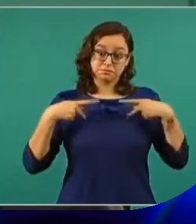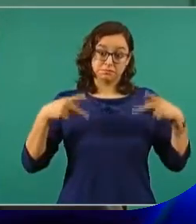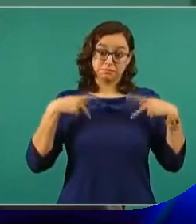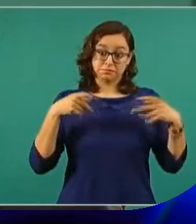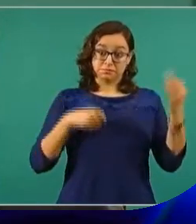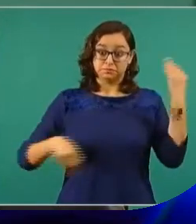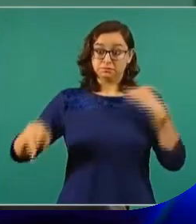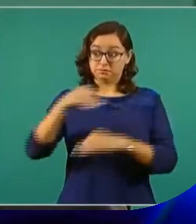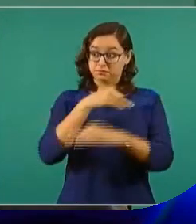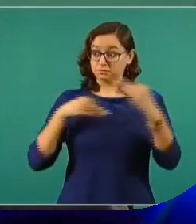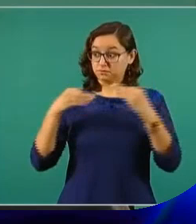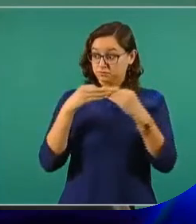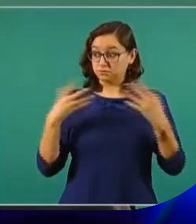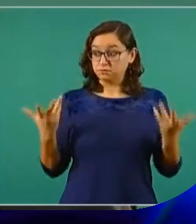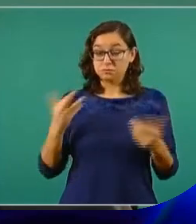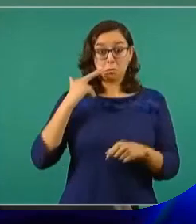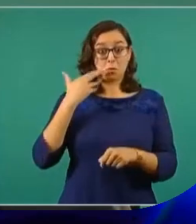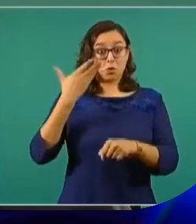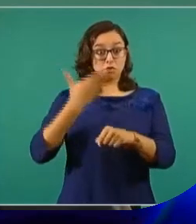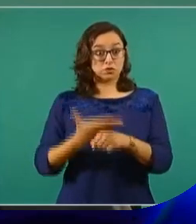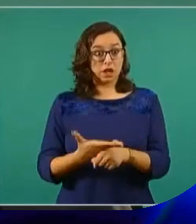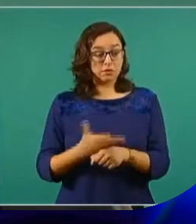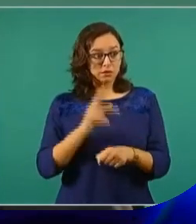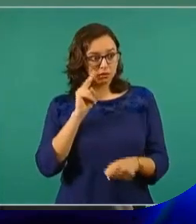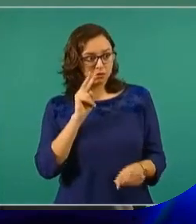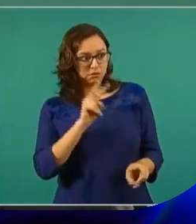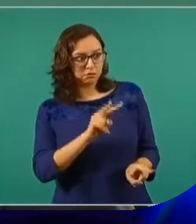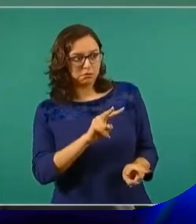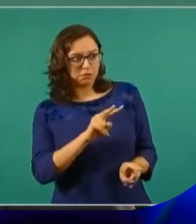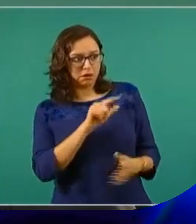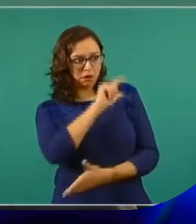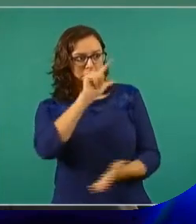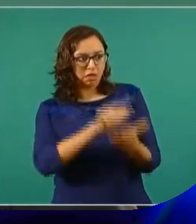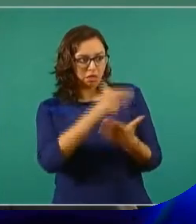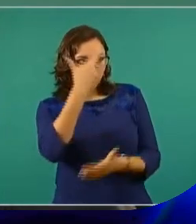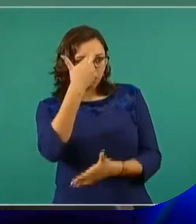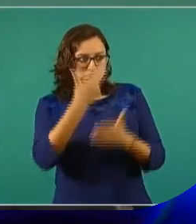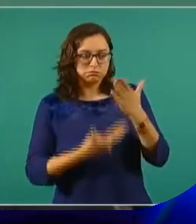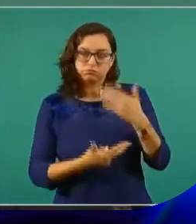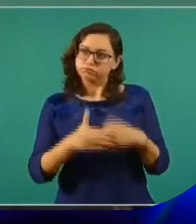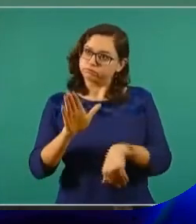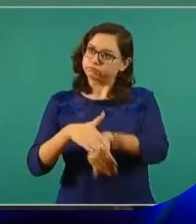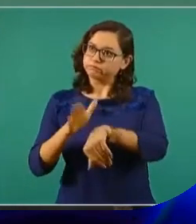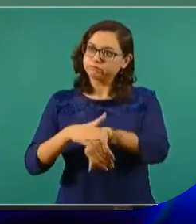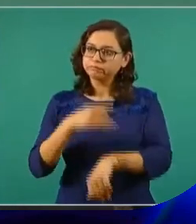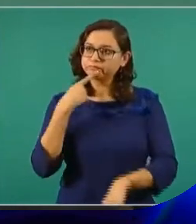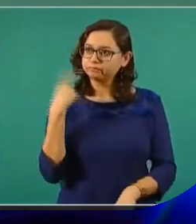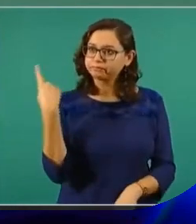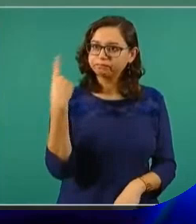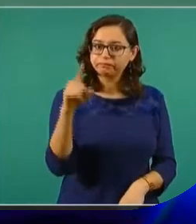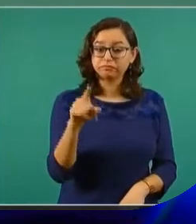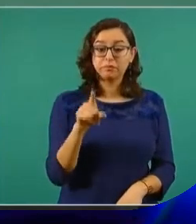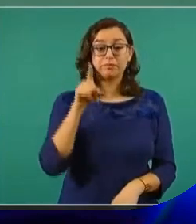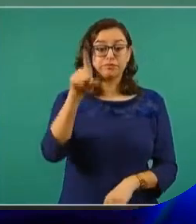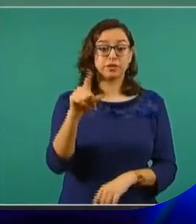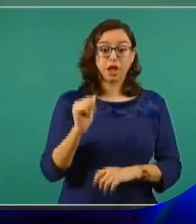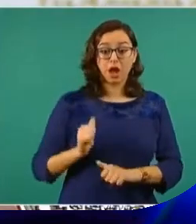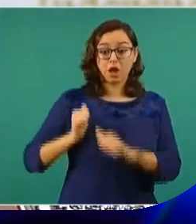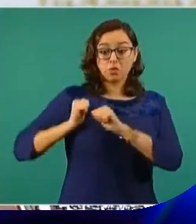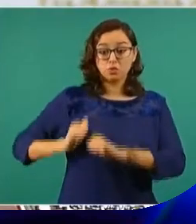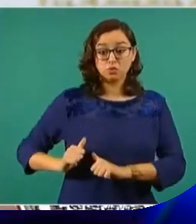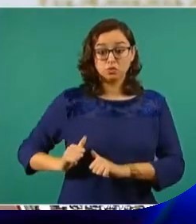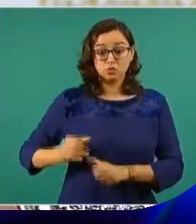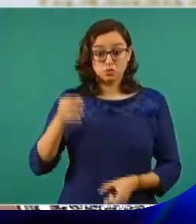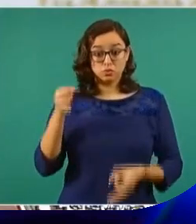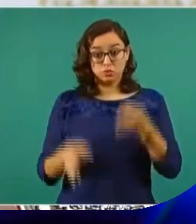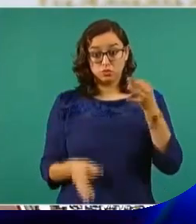responsabilidad de proceder de esa forma y la autoridad competente pues tiene que